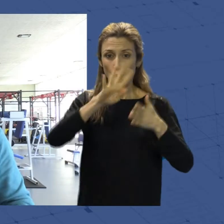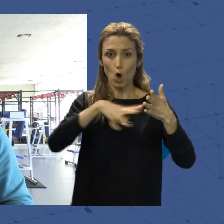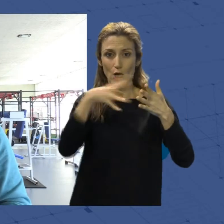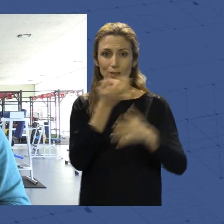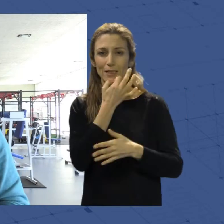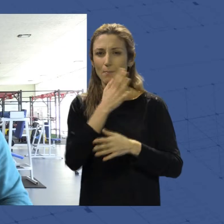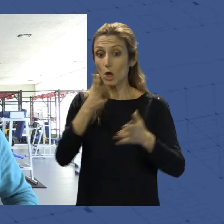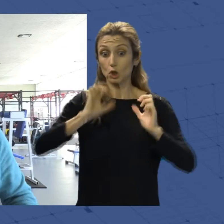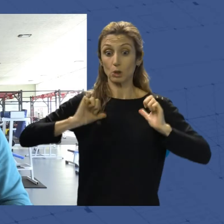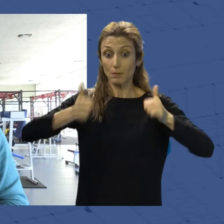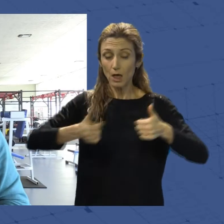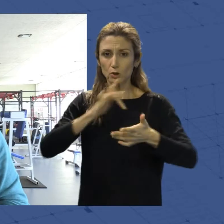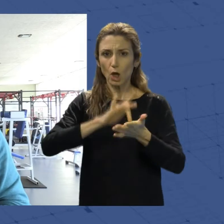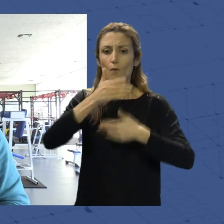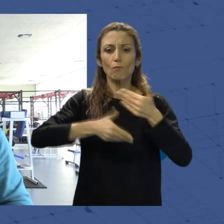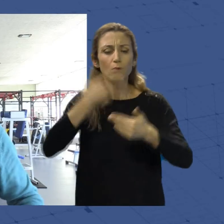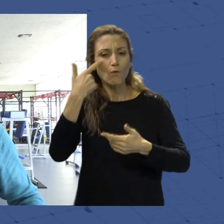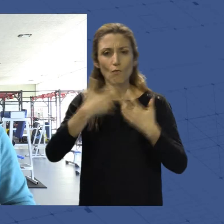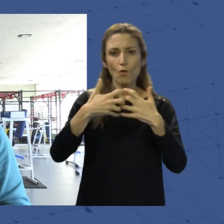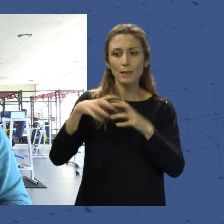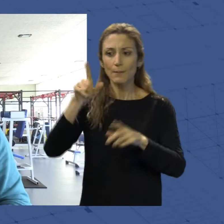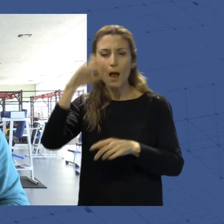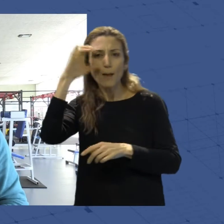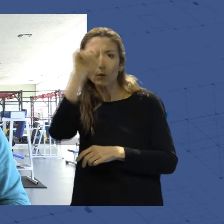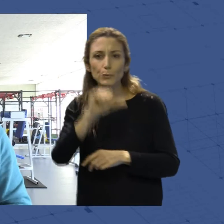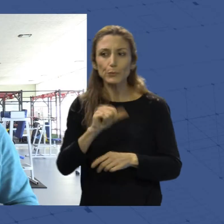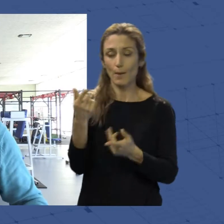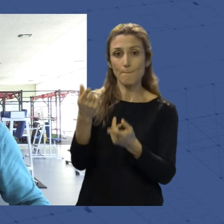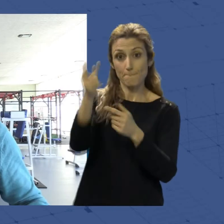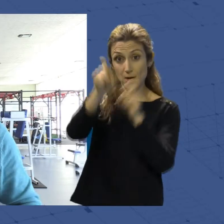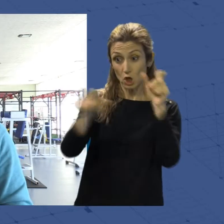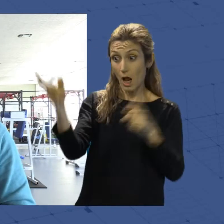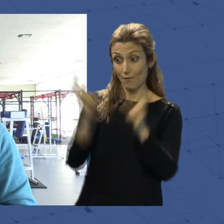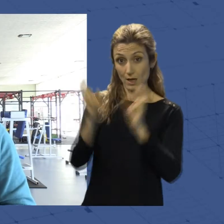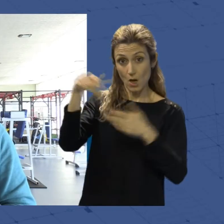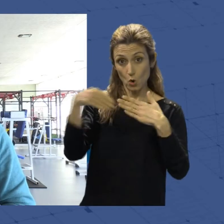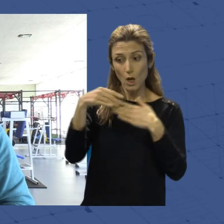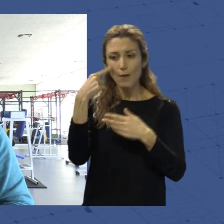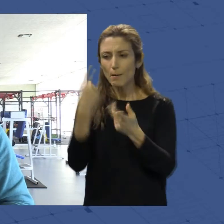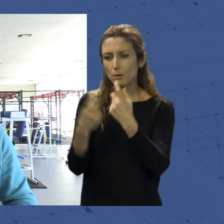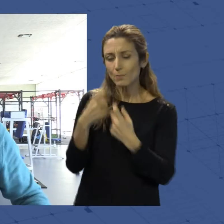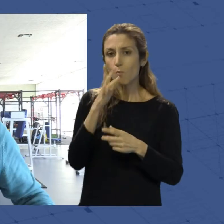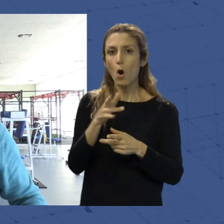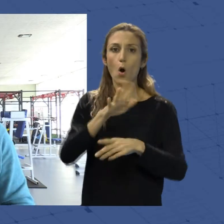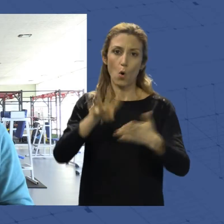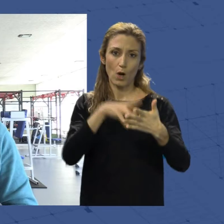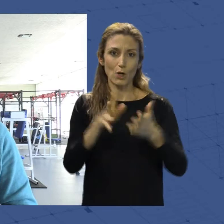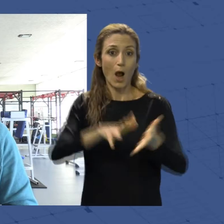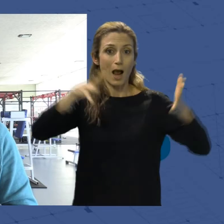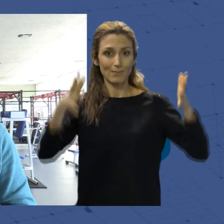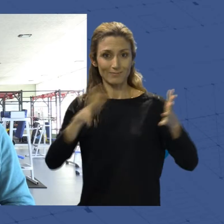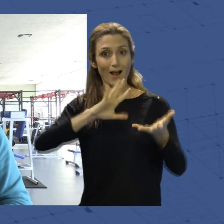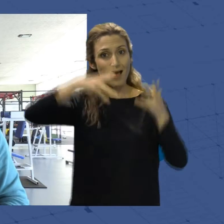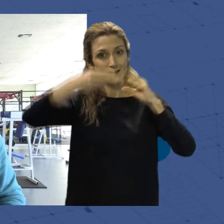vez que veamos el funcionamiento y escuchemos también a los usuarios, pues lógicamente se ampliará el horario también al horario de